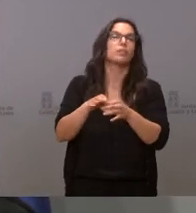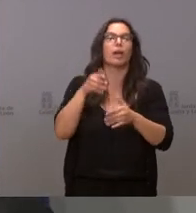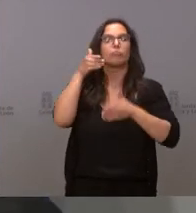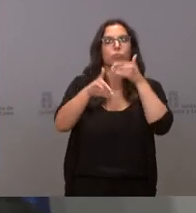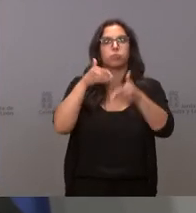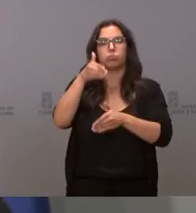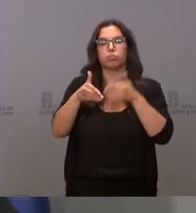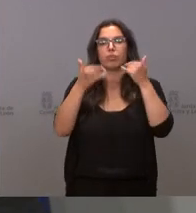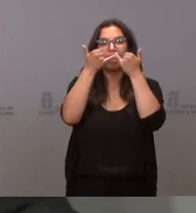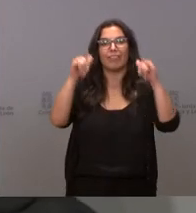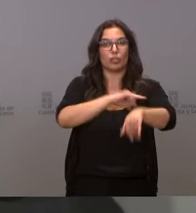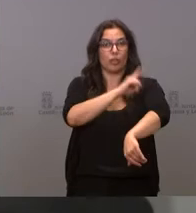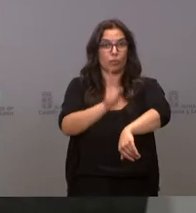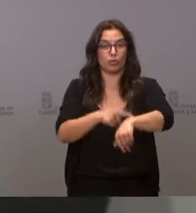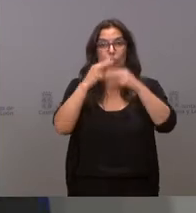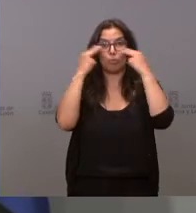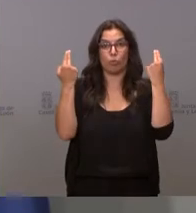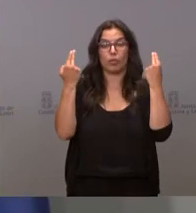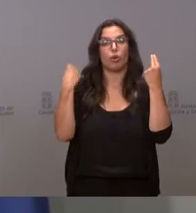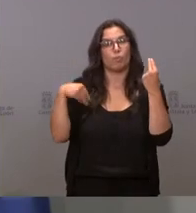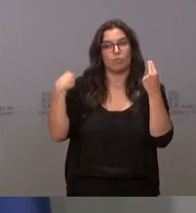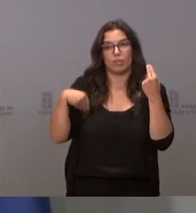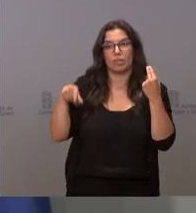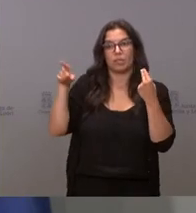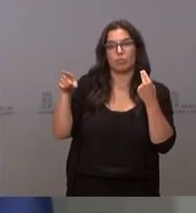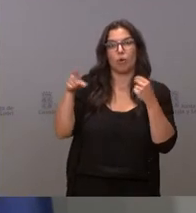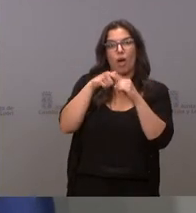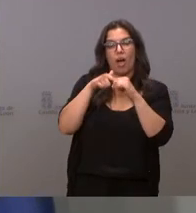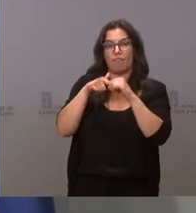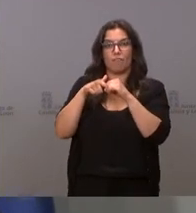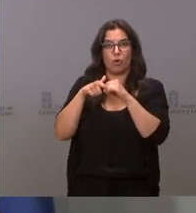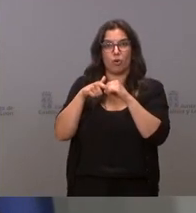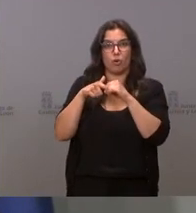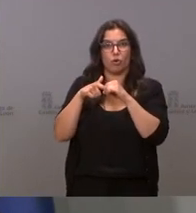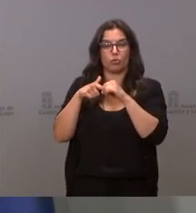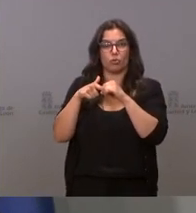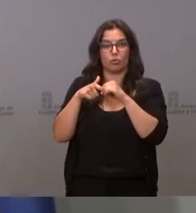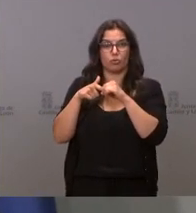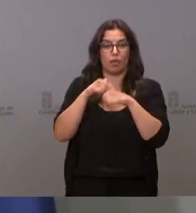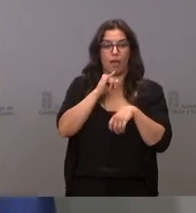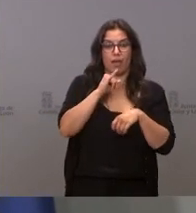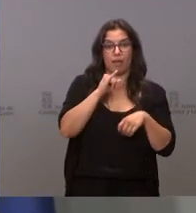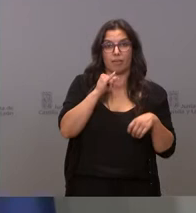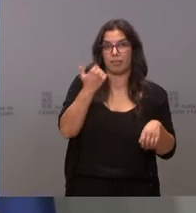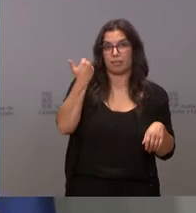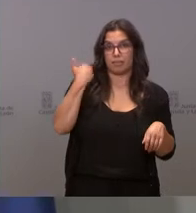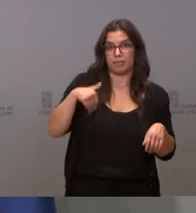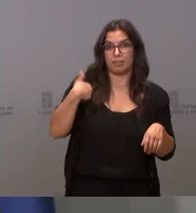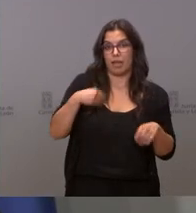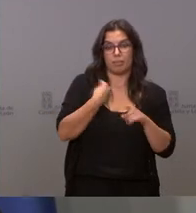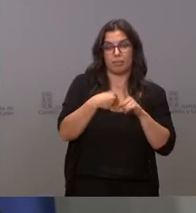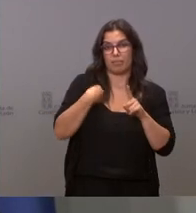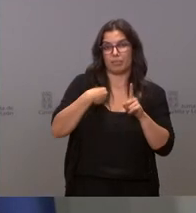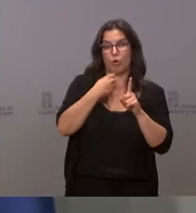eventos deportivos, se trasladan directamente los aforos a los existentes en el semáforo.